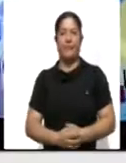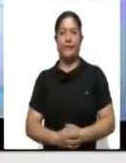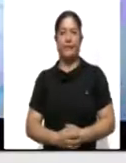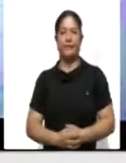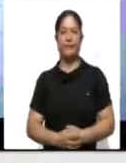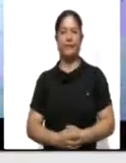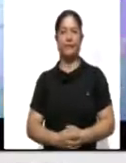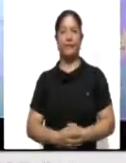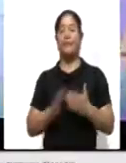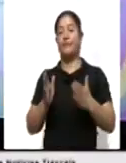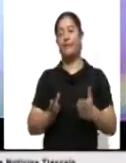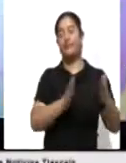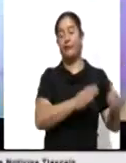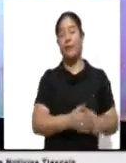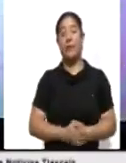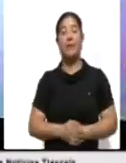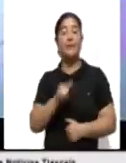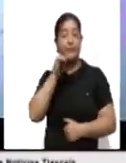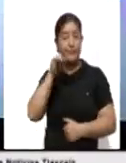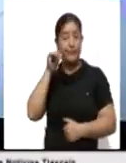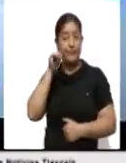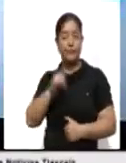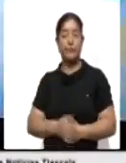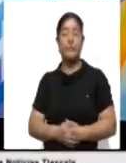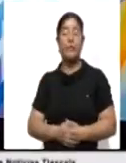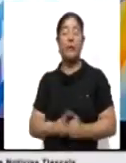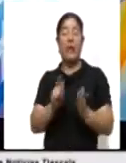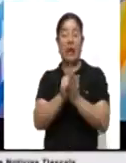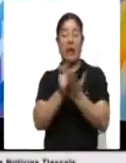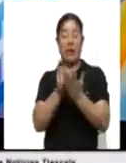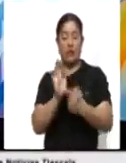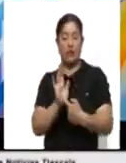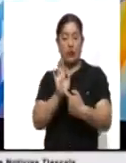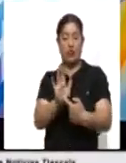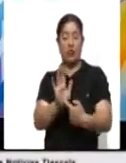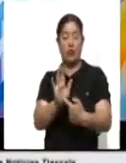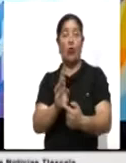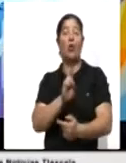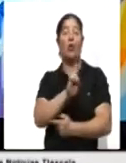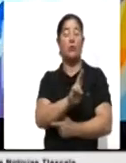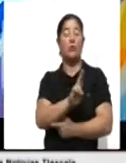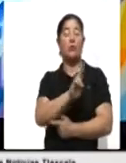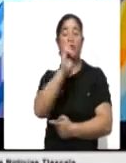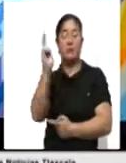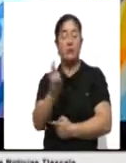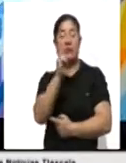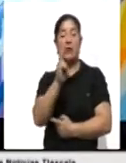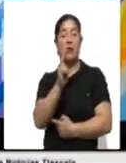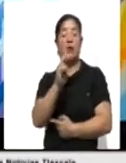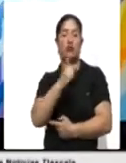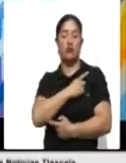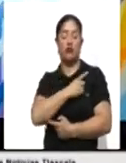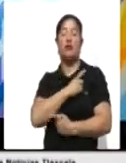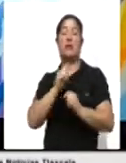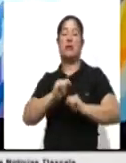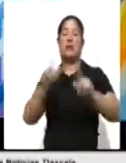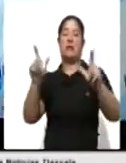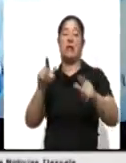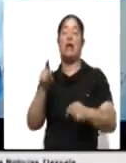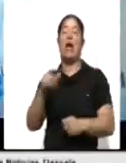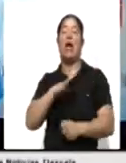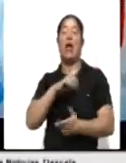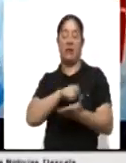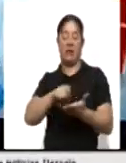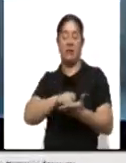Y vamos a otras cosas. Ayer se presentó el libro La Universidad Autónoma de Tlaxcala, Un Anhelo Alcanzado, escrito por